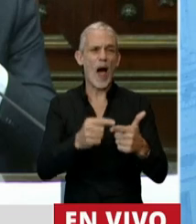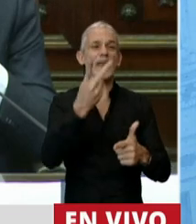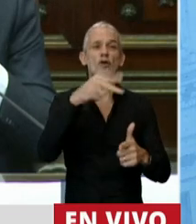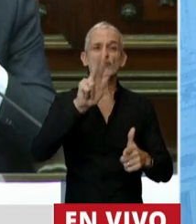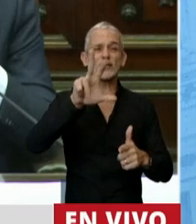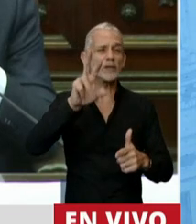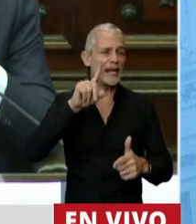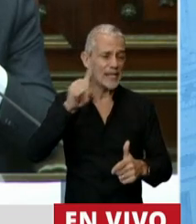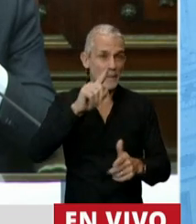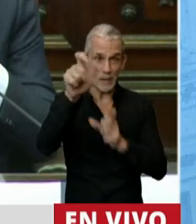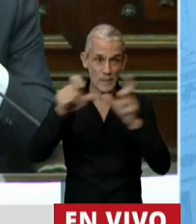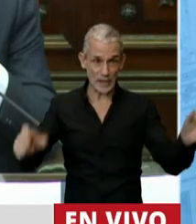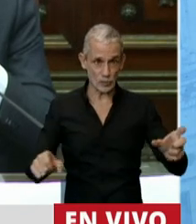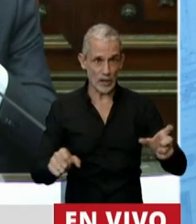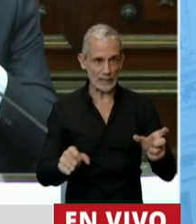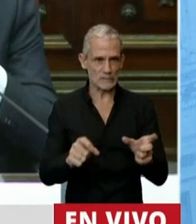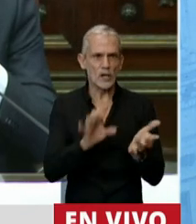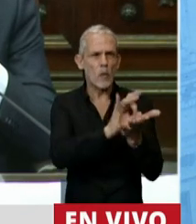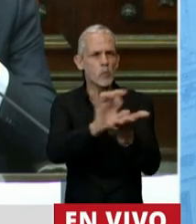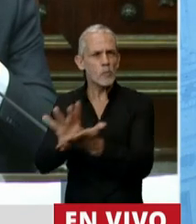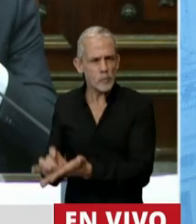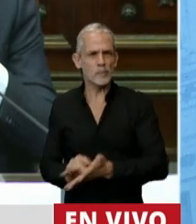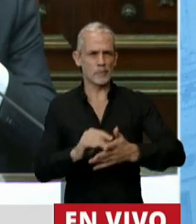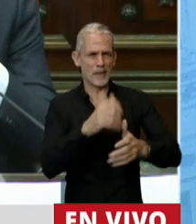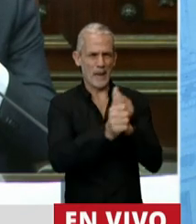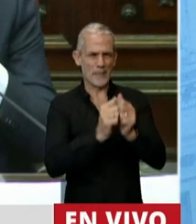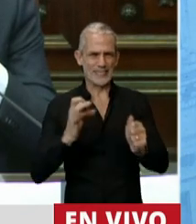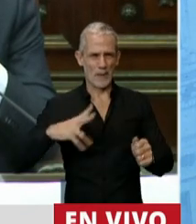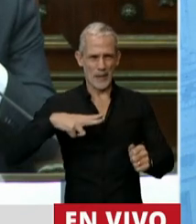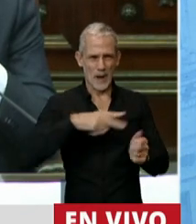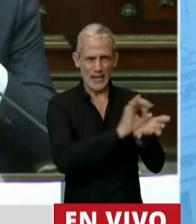230.000 trabajadores y trabajadoras expulsados del sector privado.